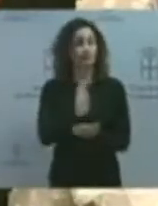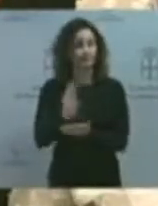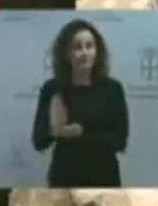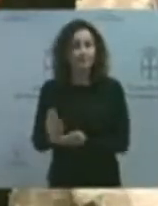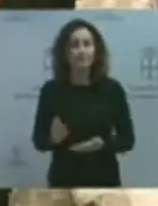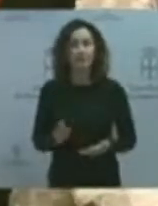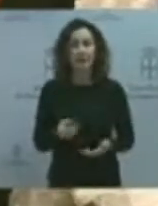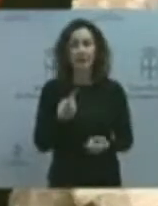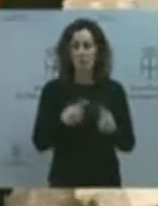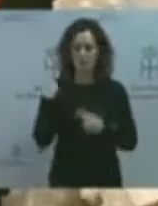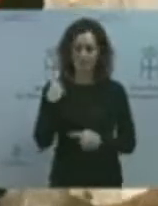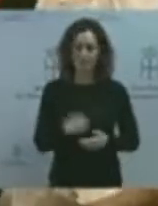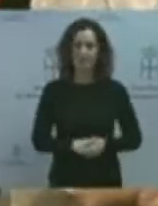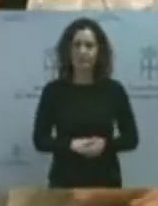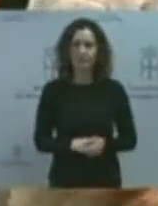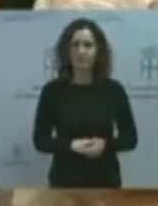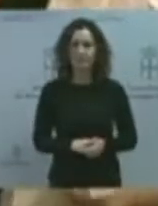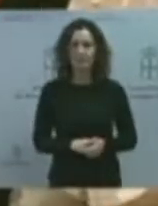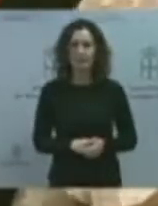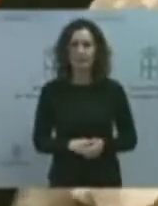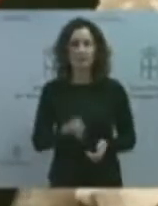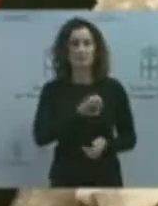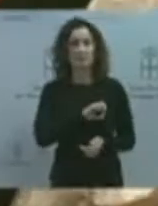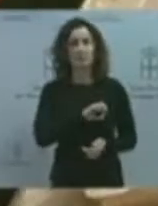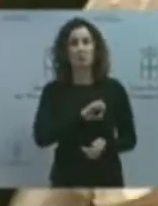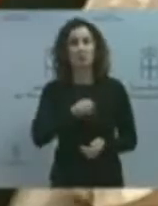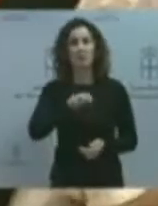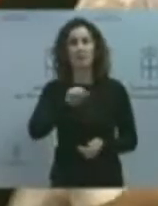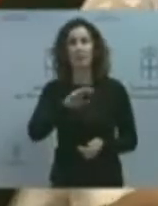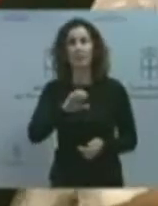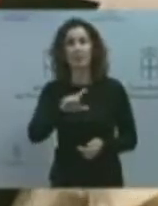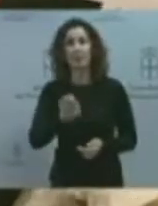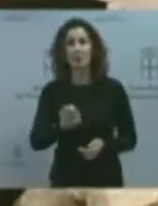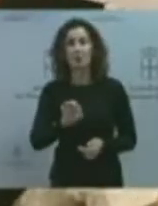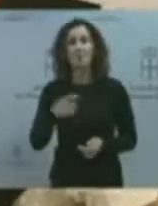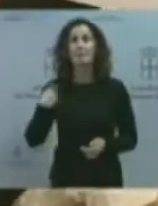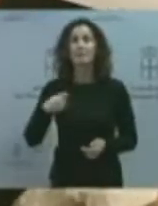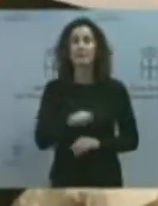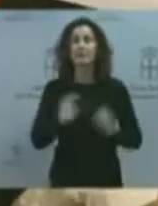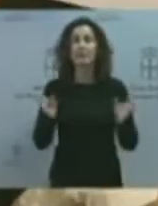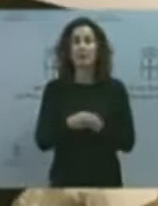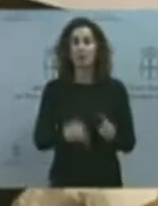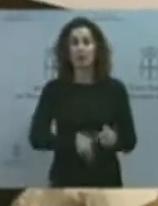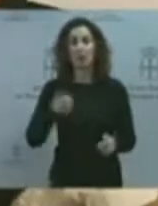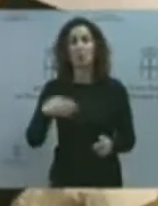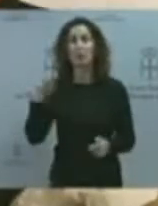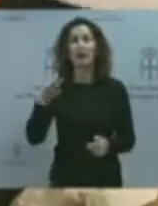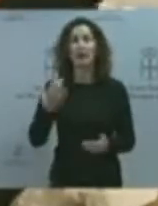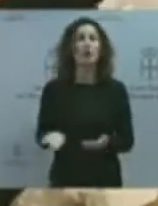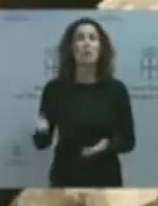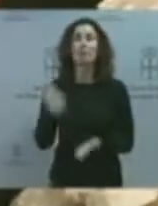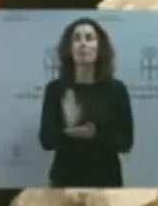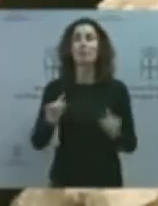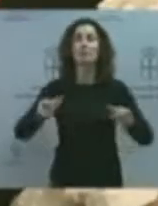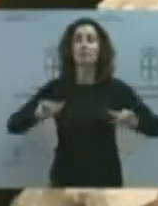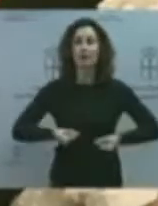El señor Marcelino Marcos, ahora presidente de la Junta General, firmó la única moción que presentó en toda la legislatura, la única iniciativa, la